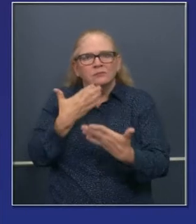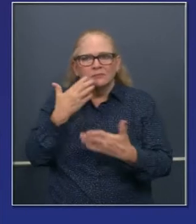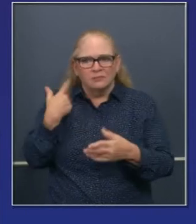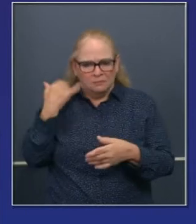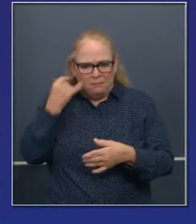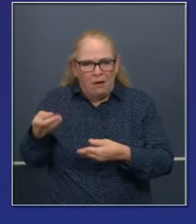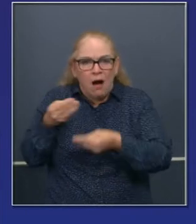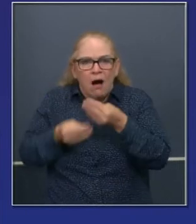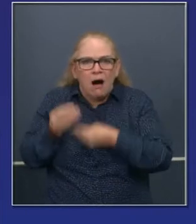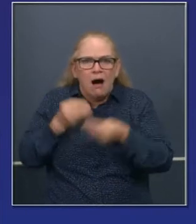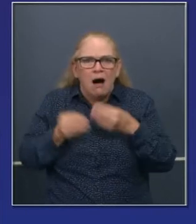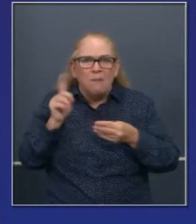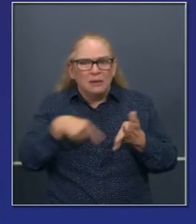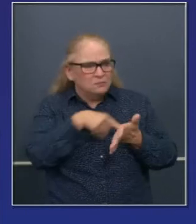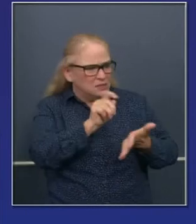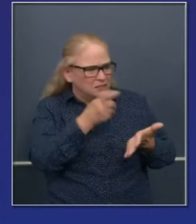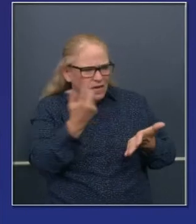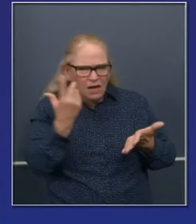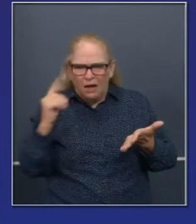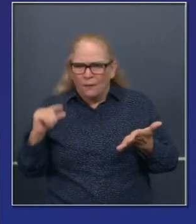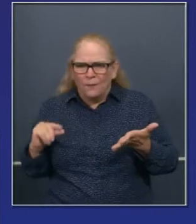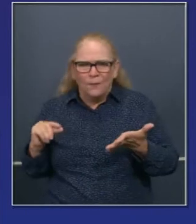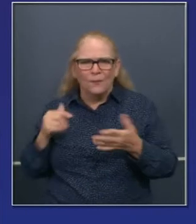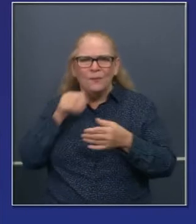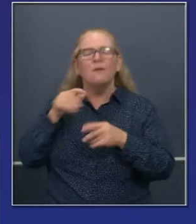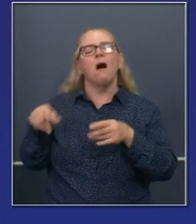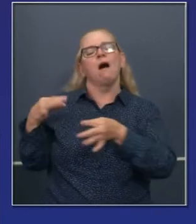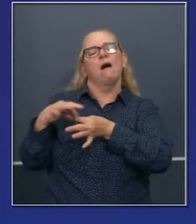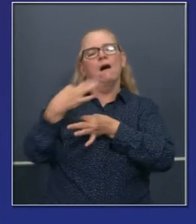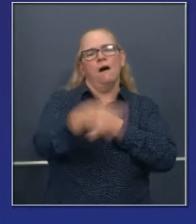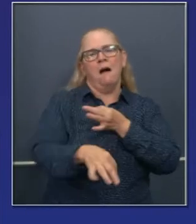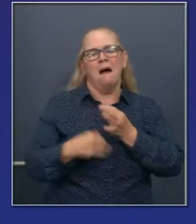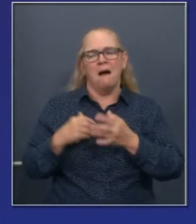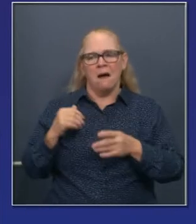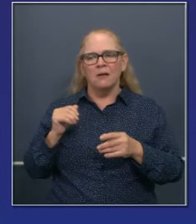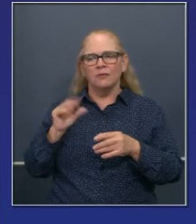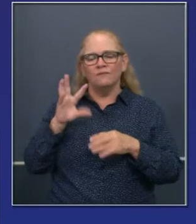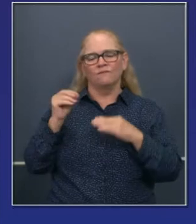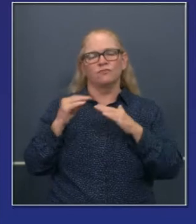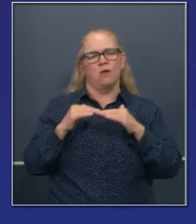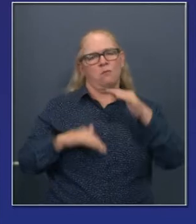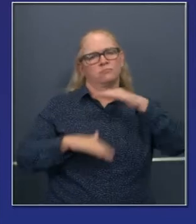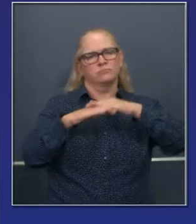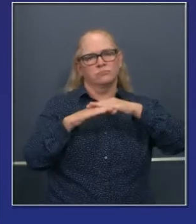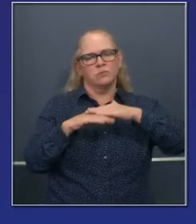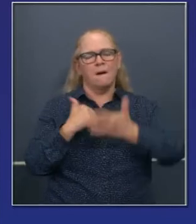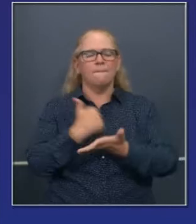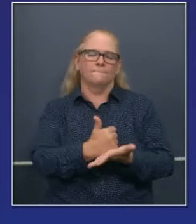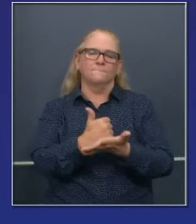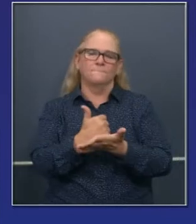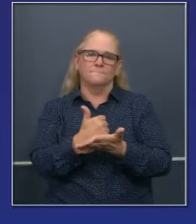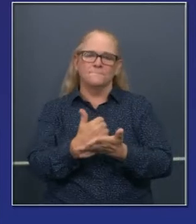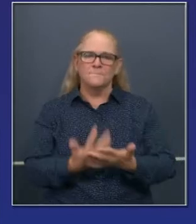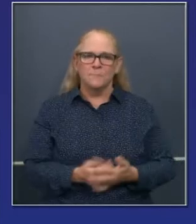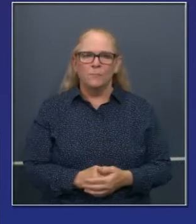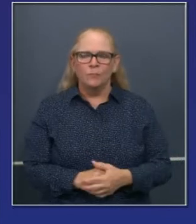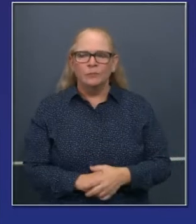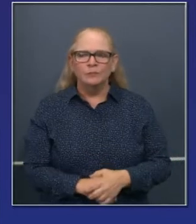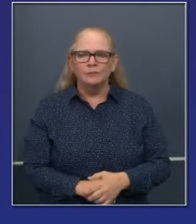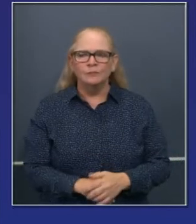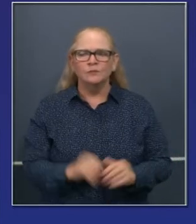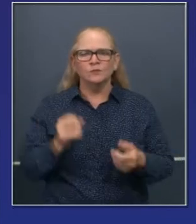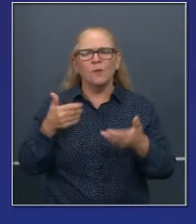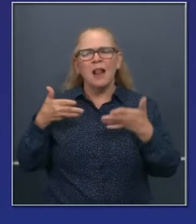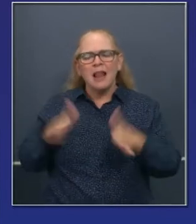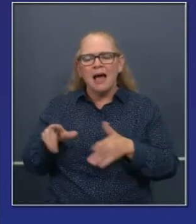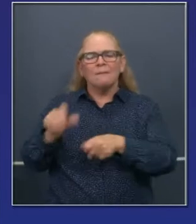caja y deben ahora tienen la posibilidad de tener una digamos una línea de crédito de 50 mil dólares hasta 50 mil dólares y 12